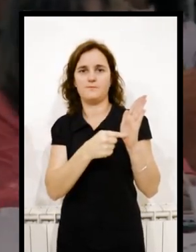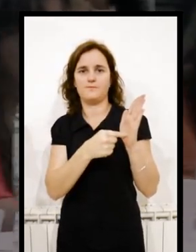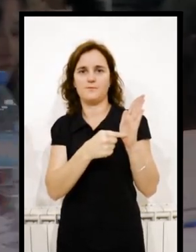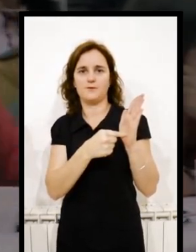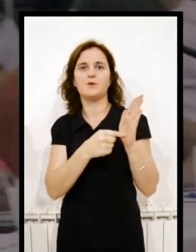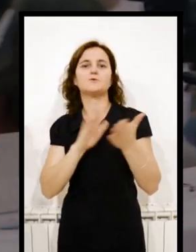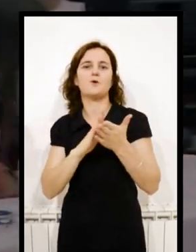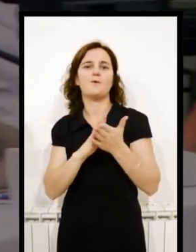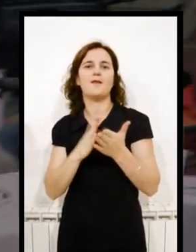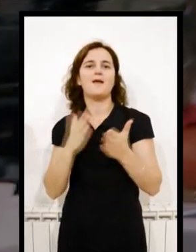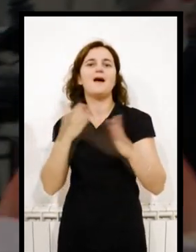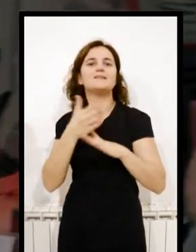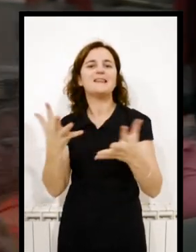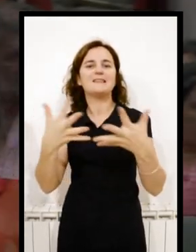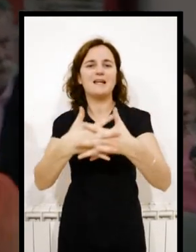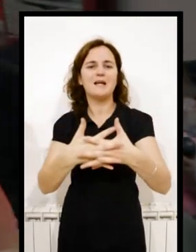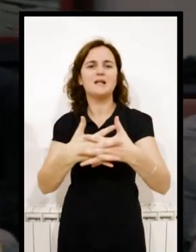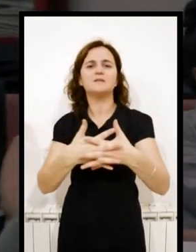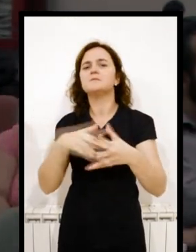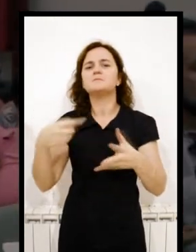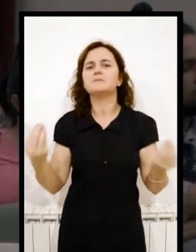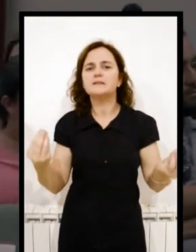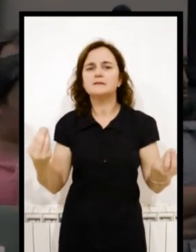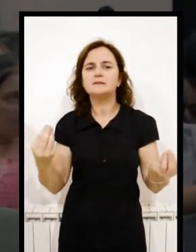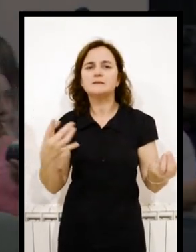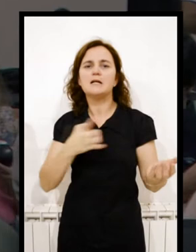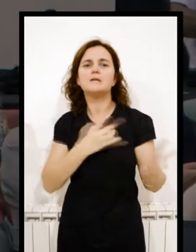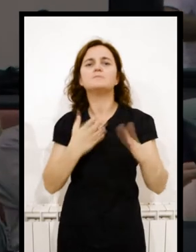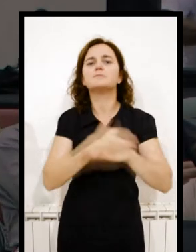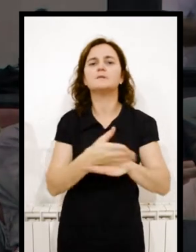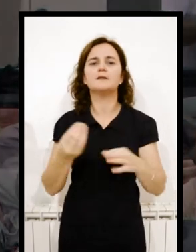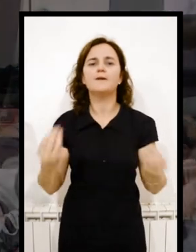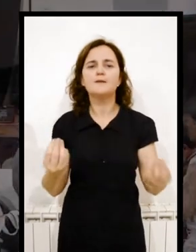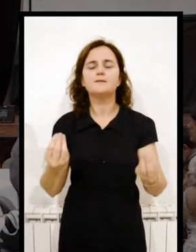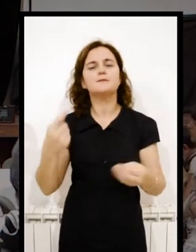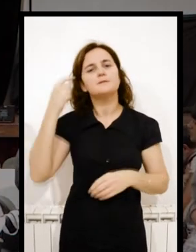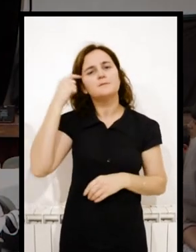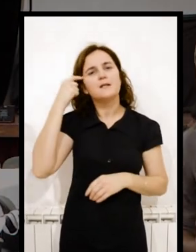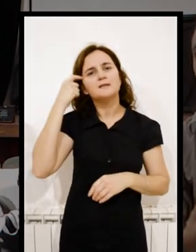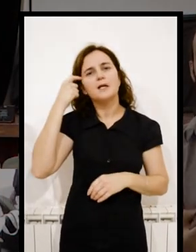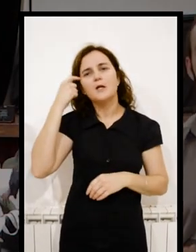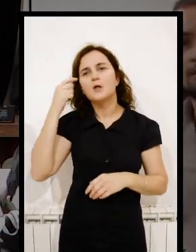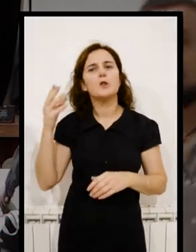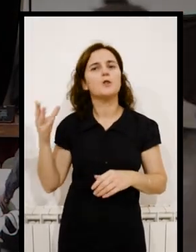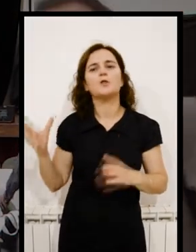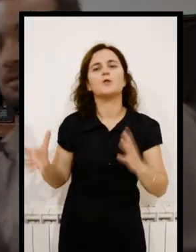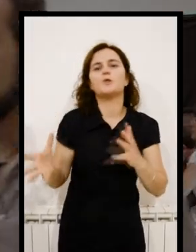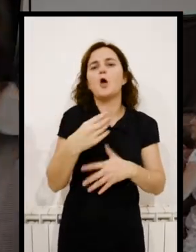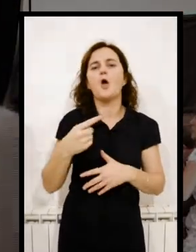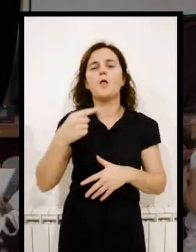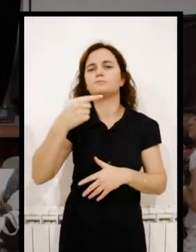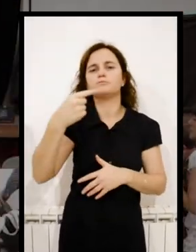integral de accesibilidad. Y básicamente se refiere a, justamente, todas